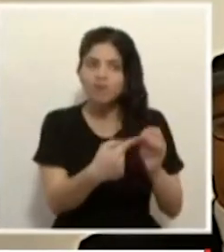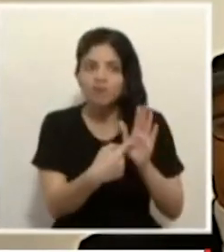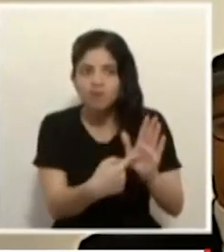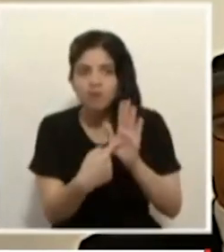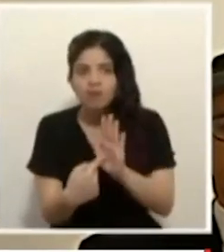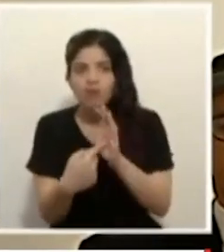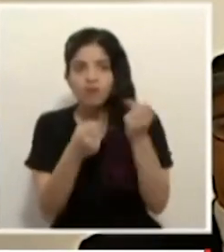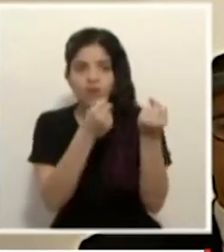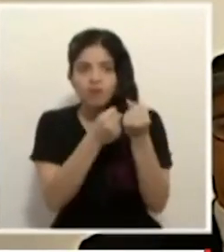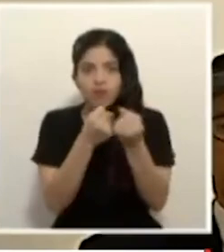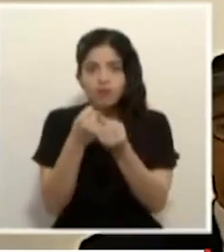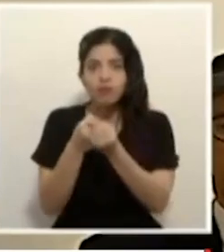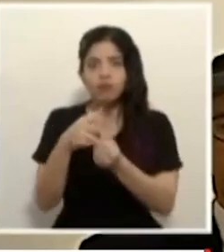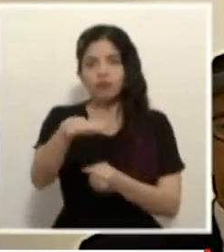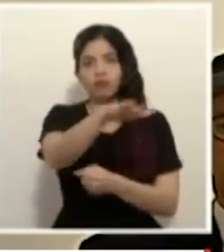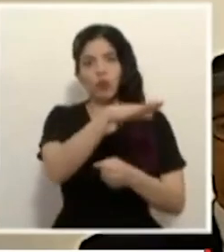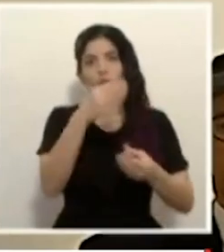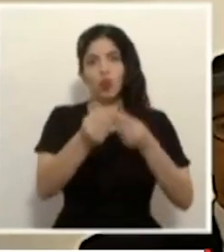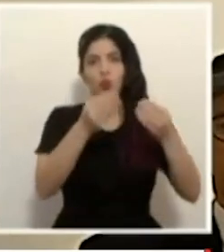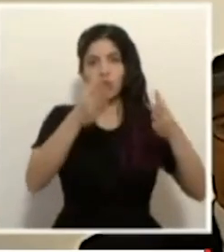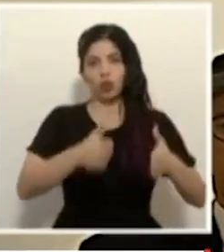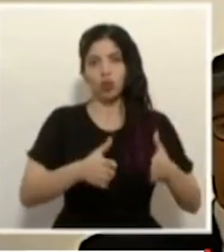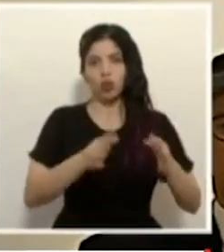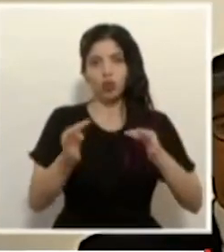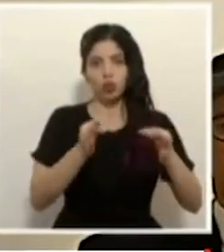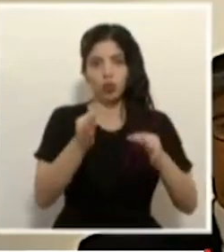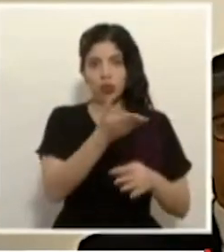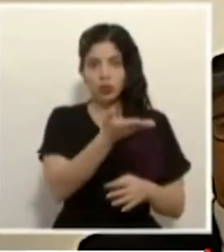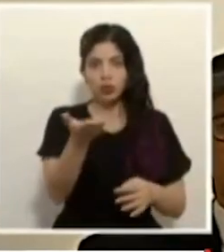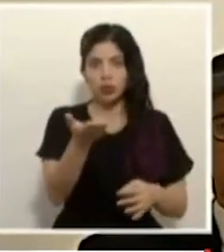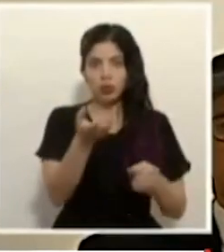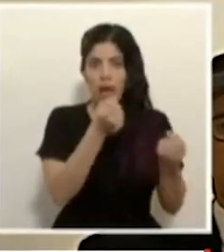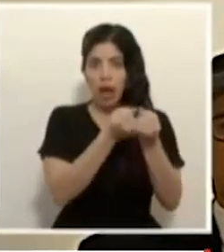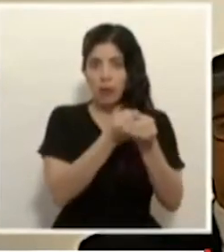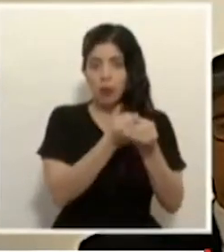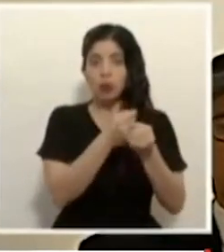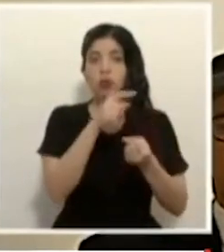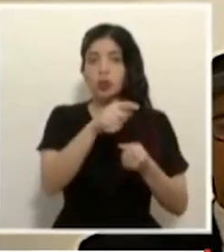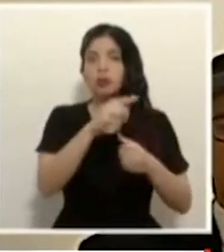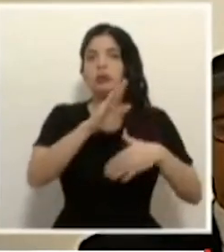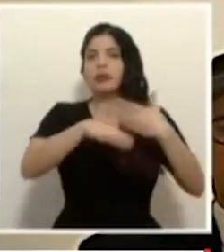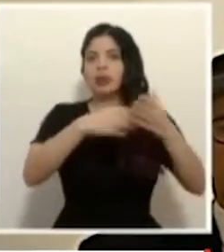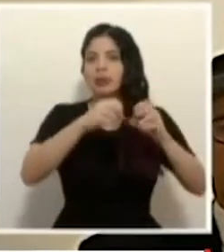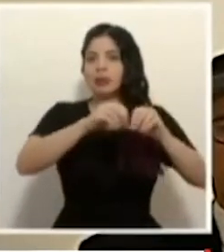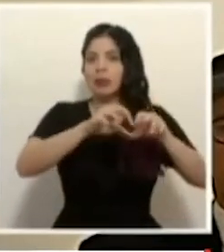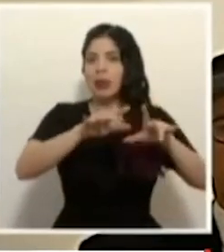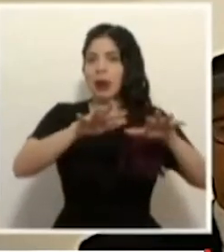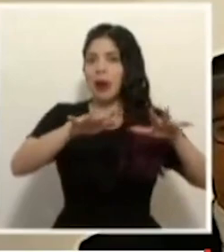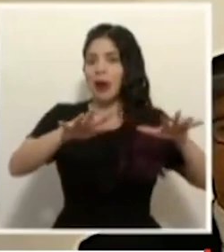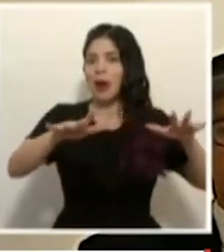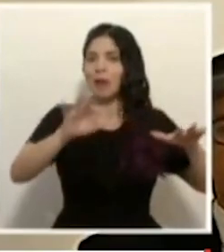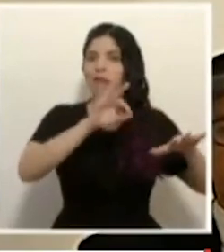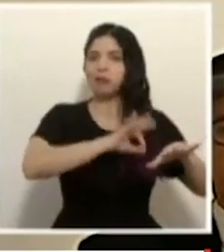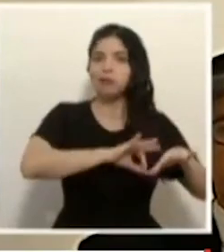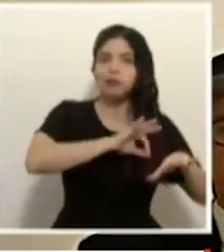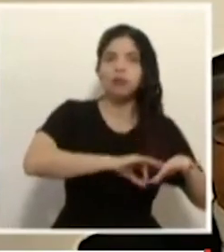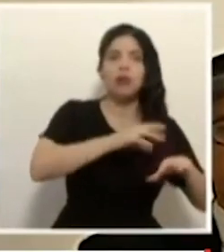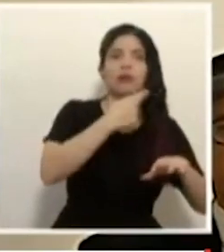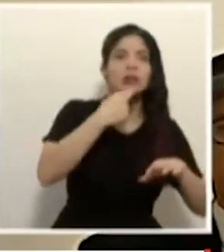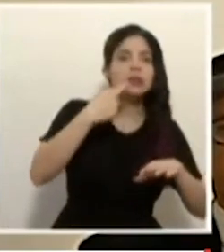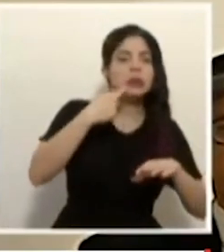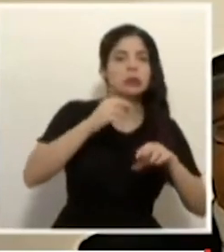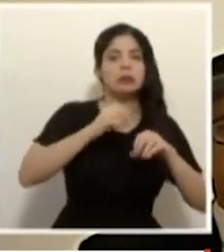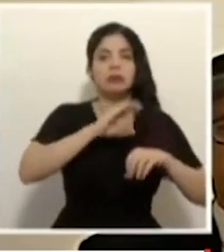aparato productivo del sector turismo que se derivará en los encadenamientos, en restaurantes, en